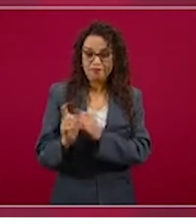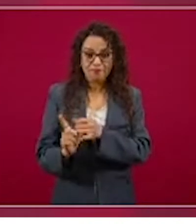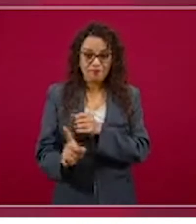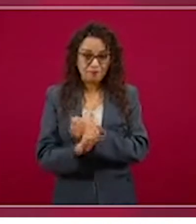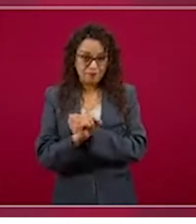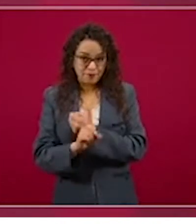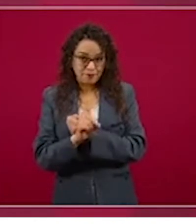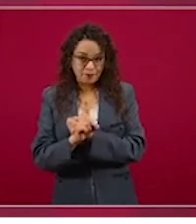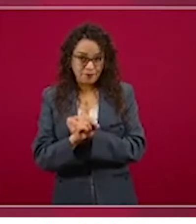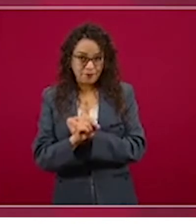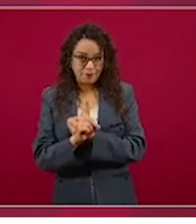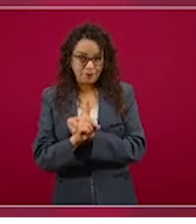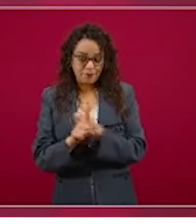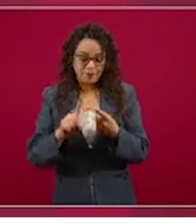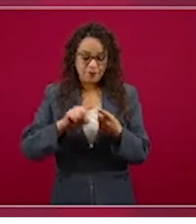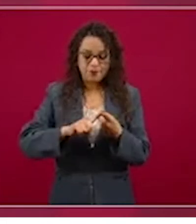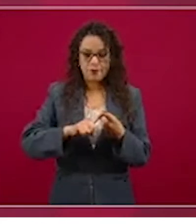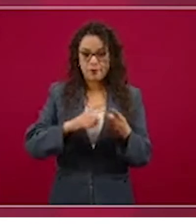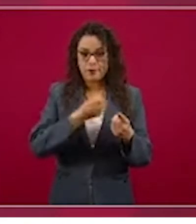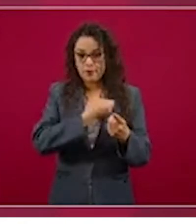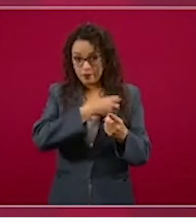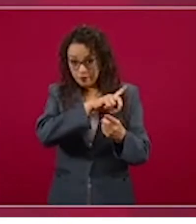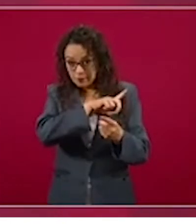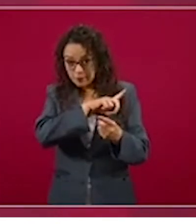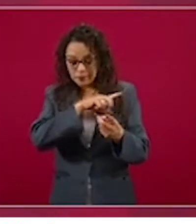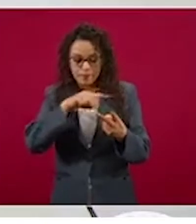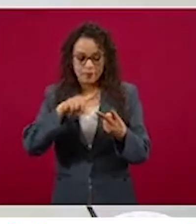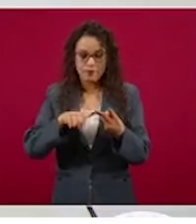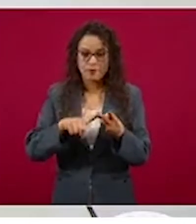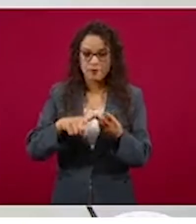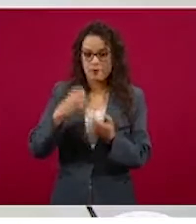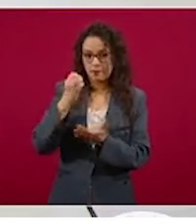y la económica, en todo el mundo.